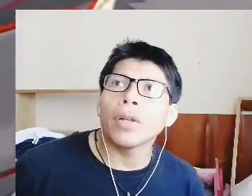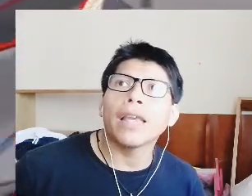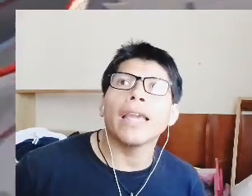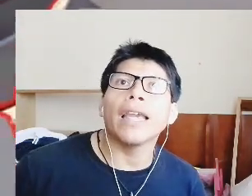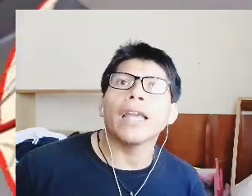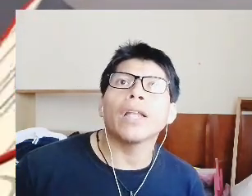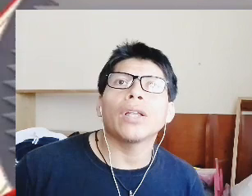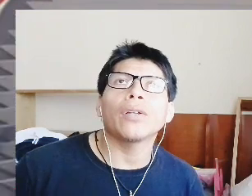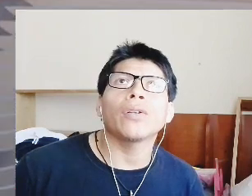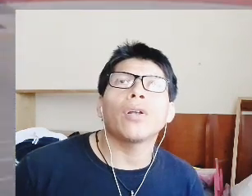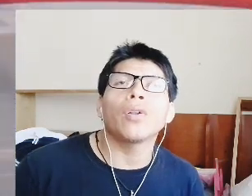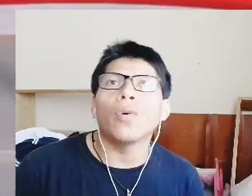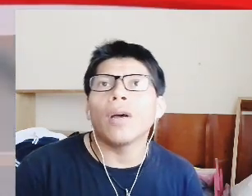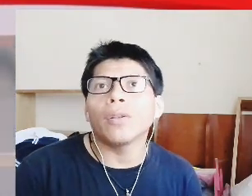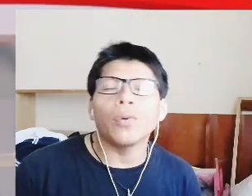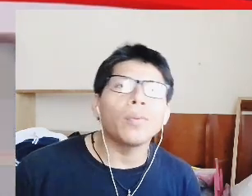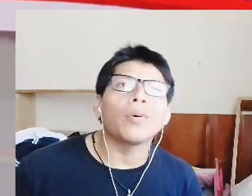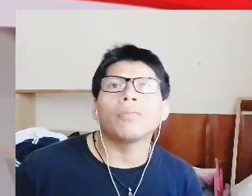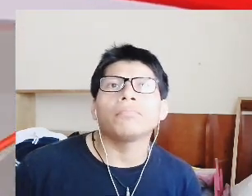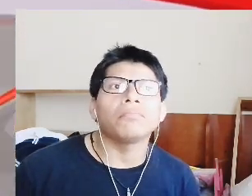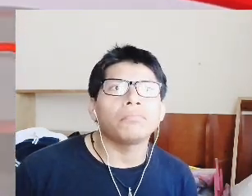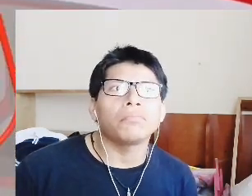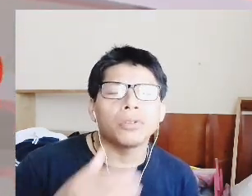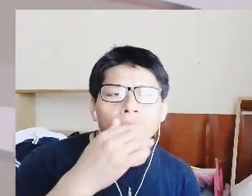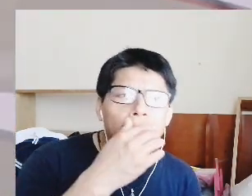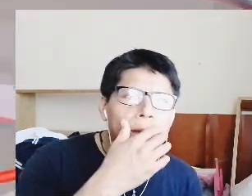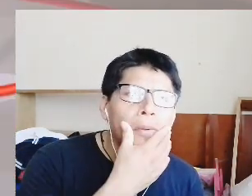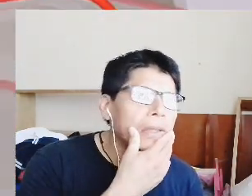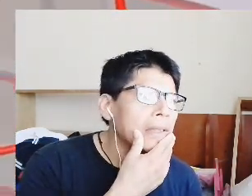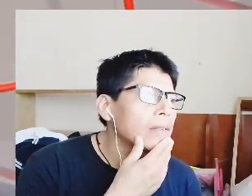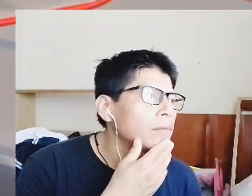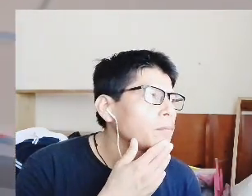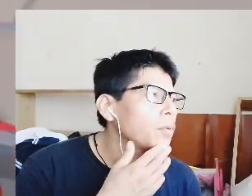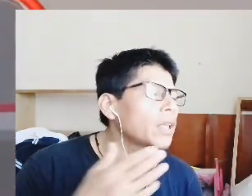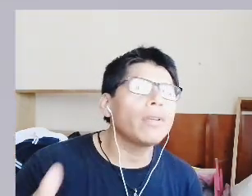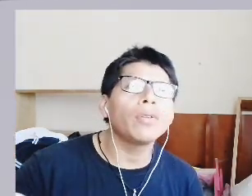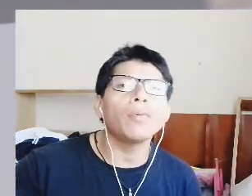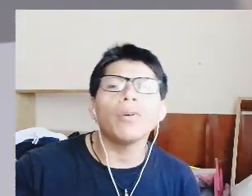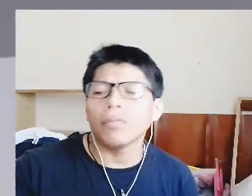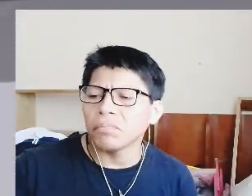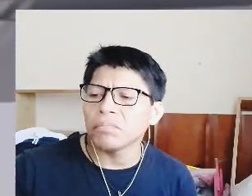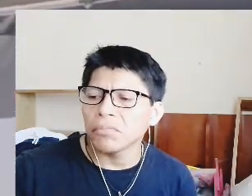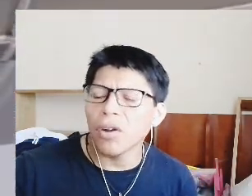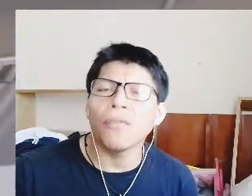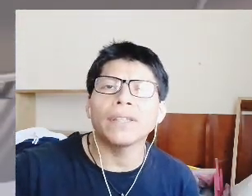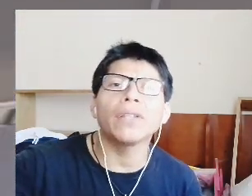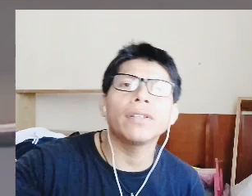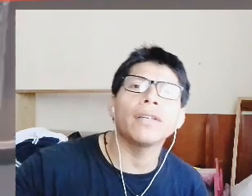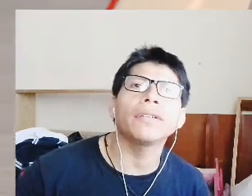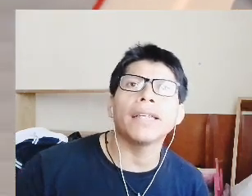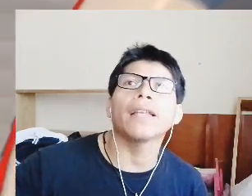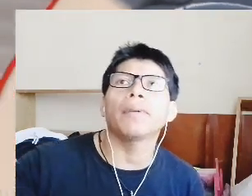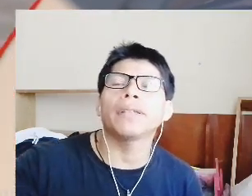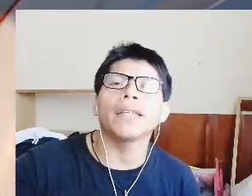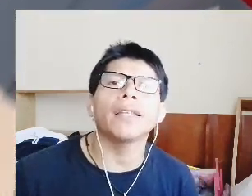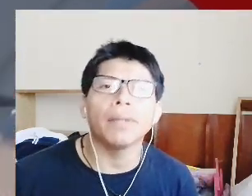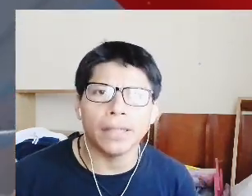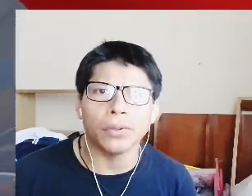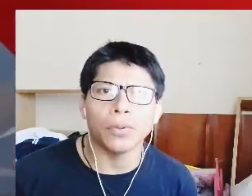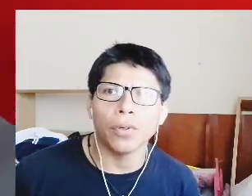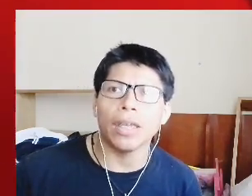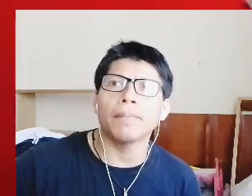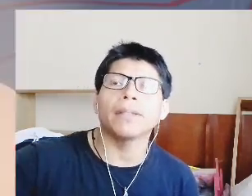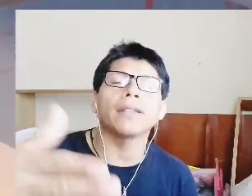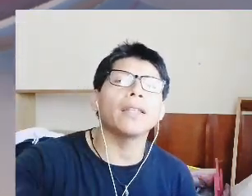¿por qué no anduvo ¿cómo les puedo decir? ¿por qué no anduvo ofreciendo entrevista de que el presidente